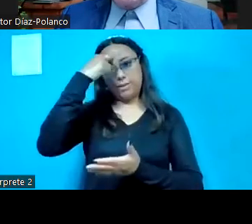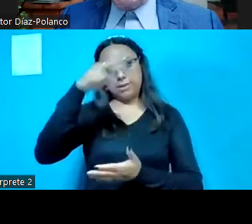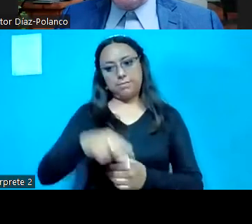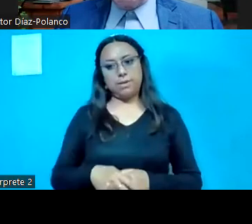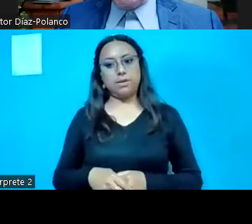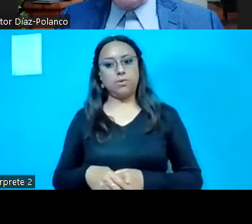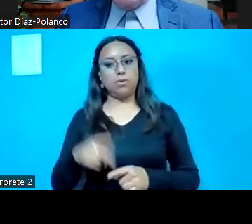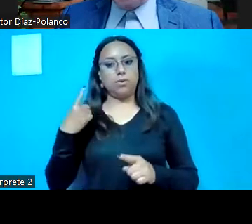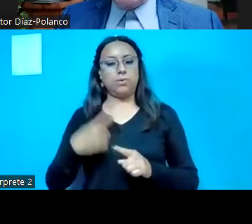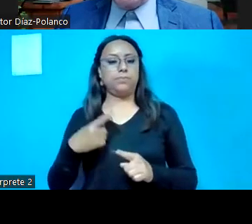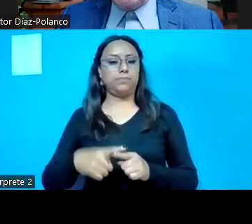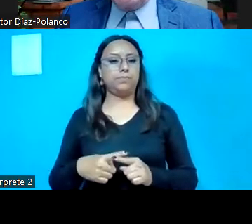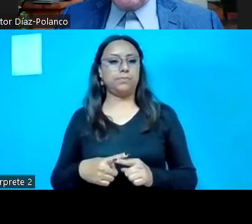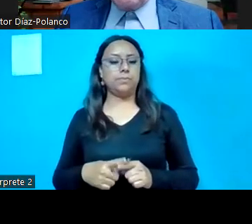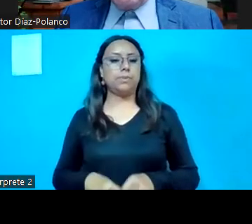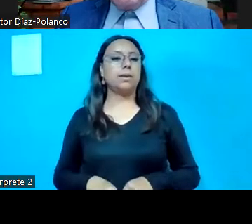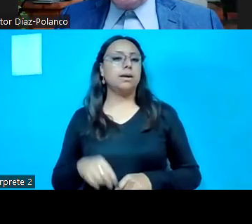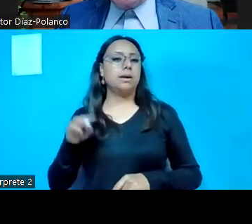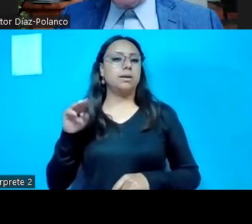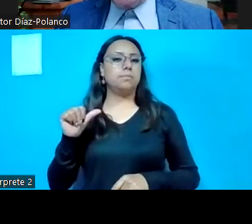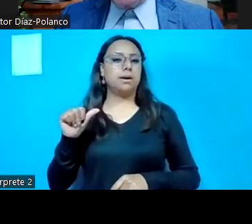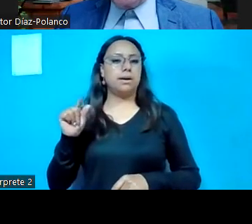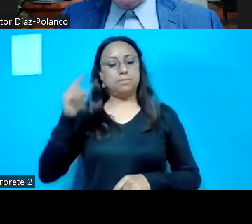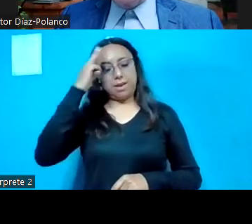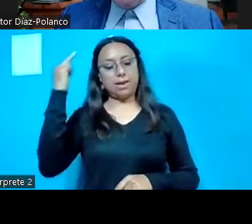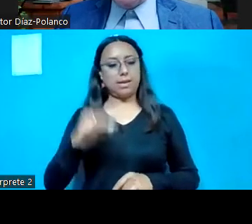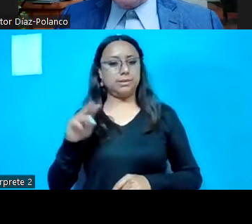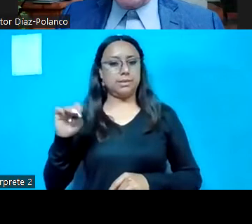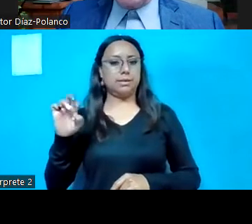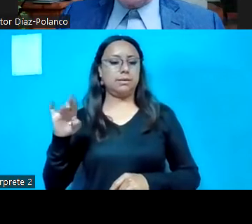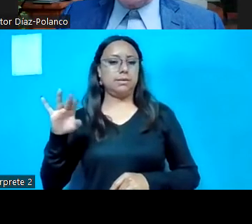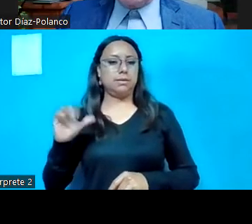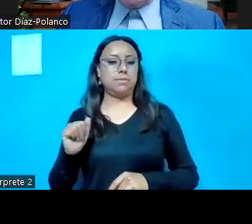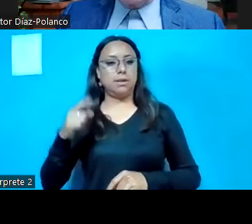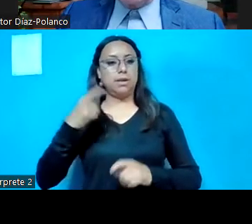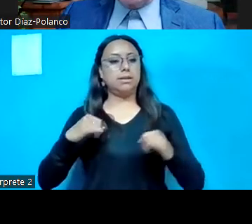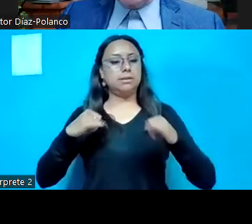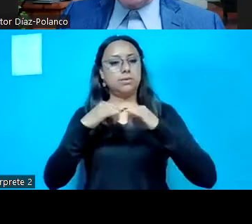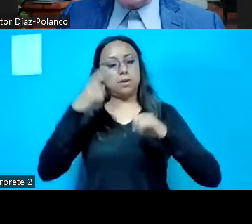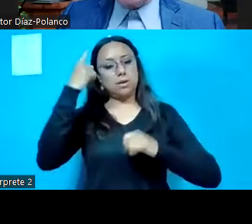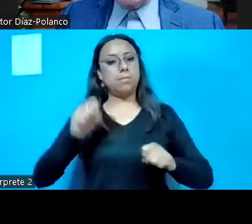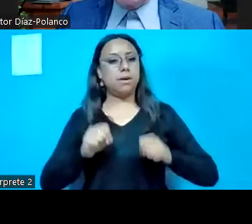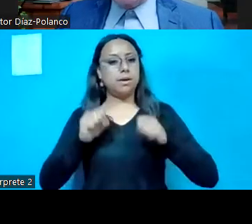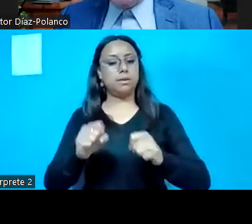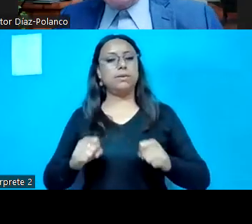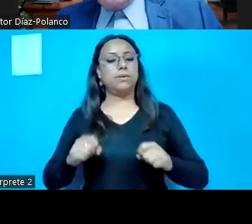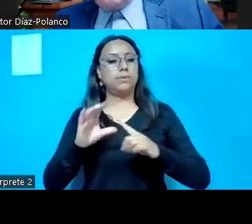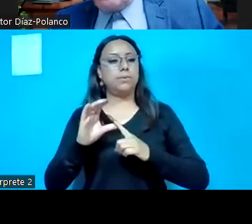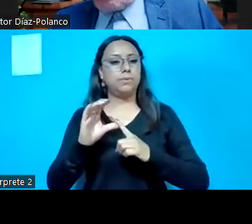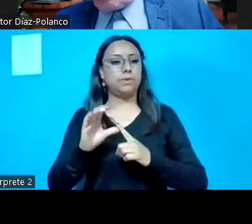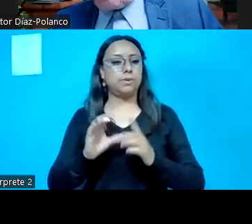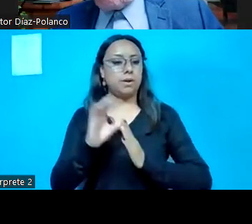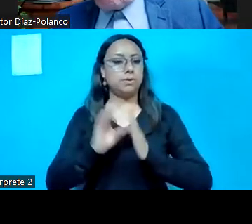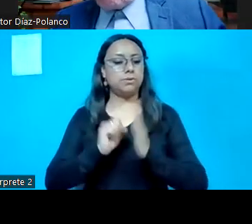maestra María Boy Tamborel, al director general del Instituto para la Seguridad de las Construcciones de la Ciudad de